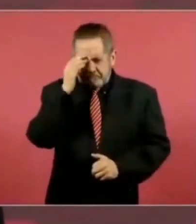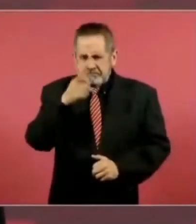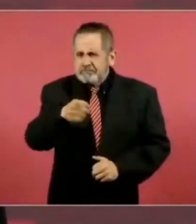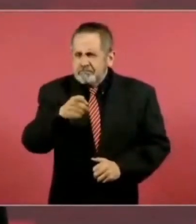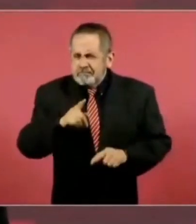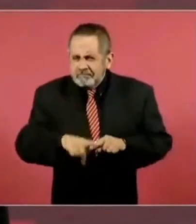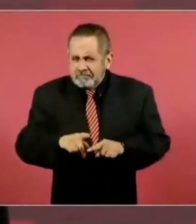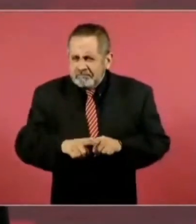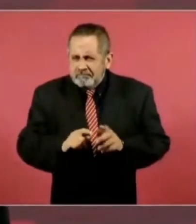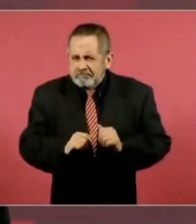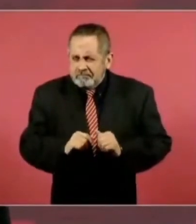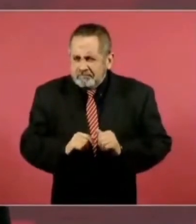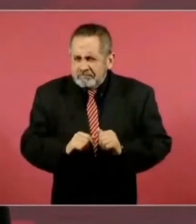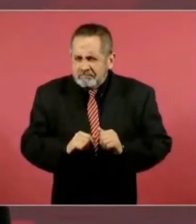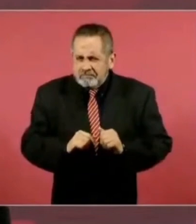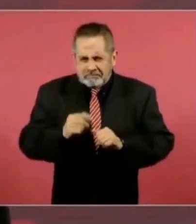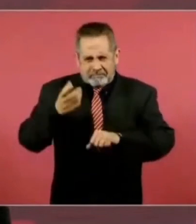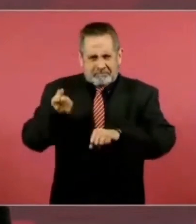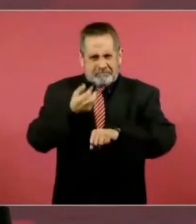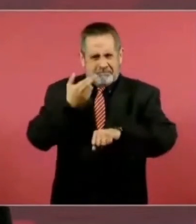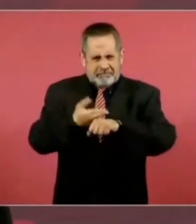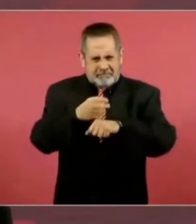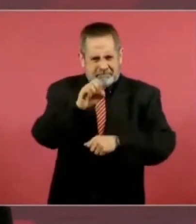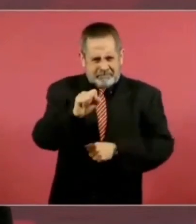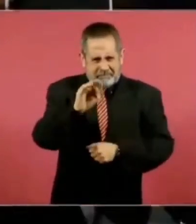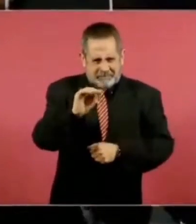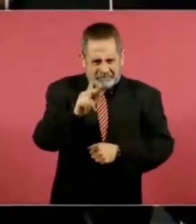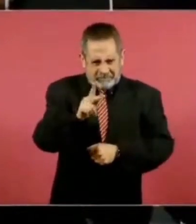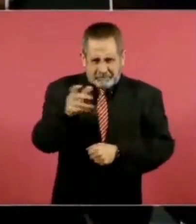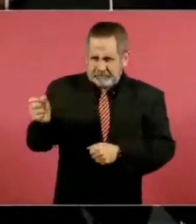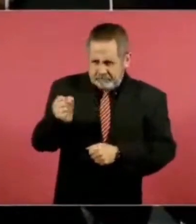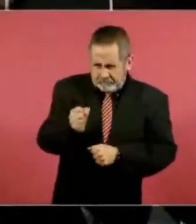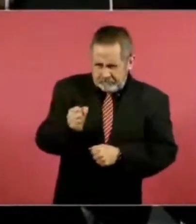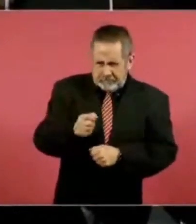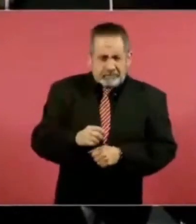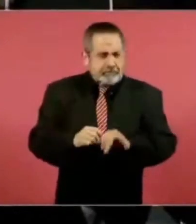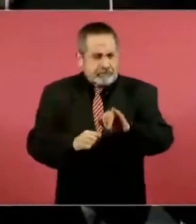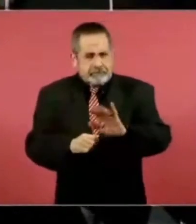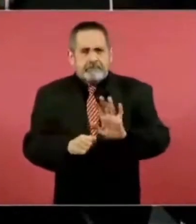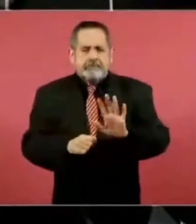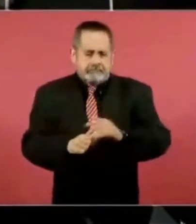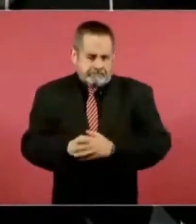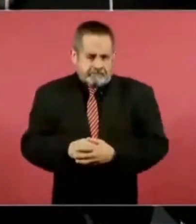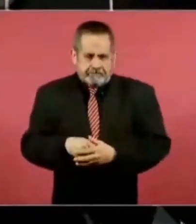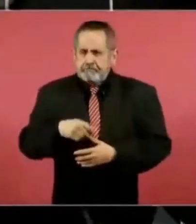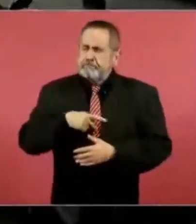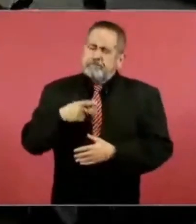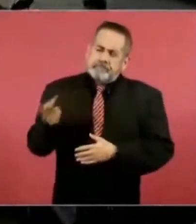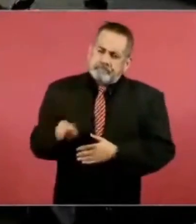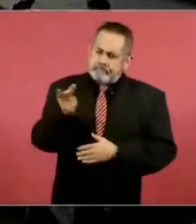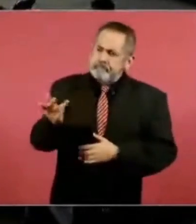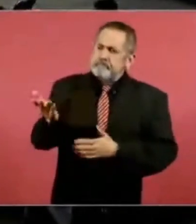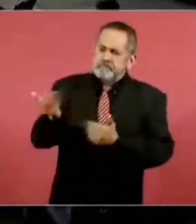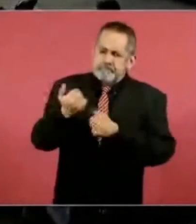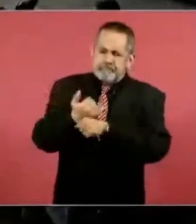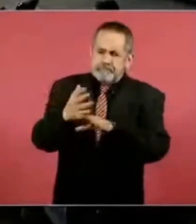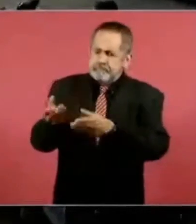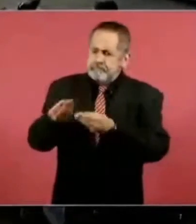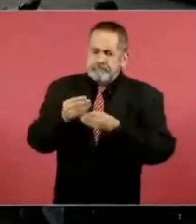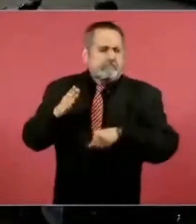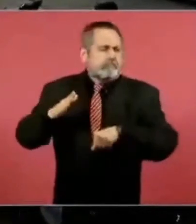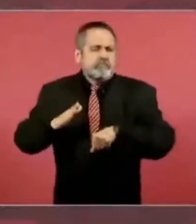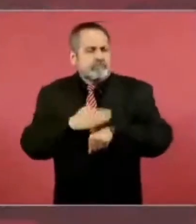la Secretaría de la Función Pública, ¿no? Pues vamos a pedirle a que ellos informen.